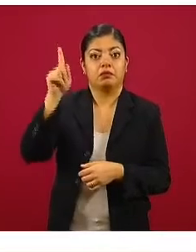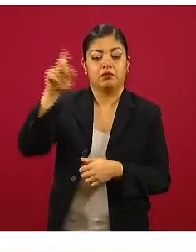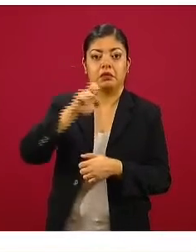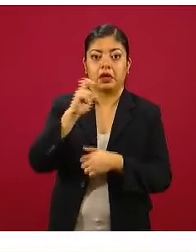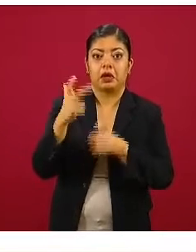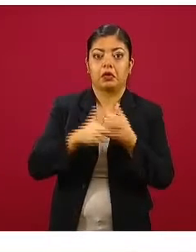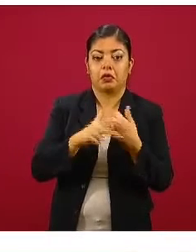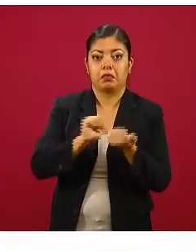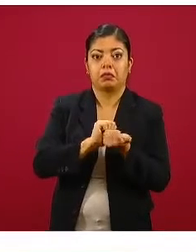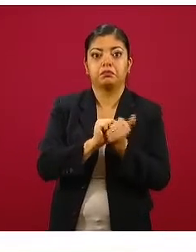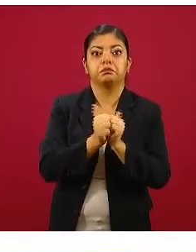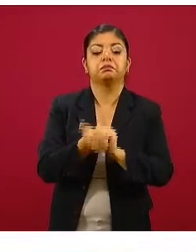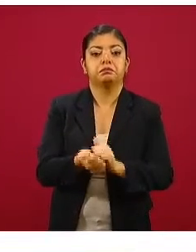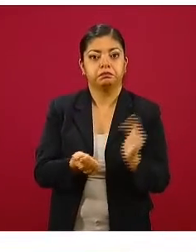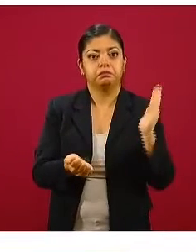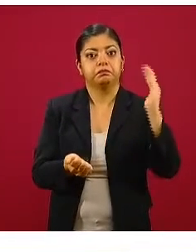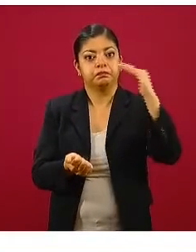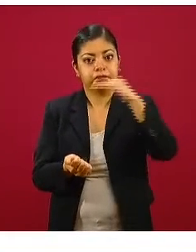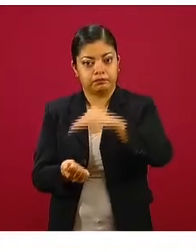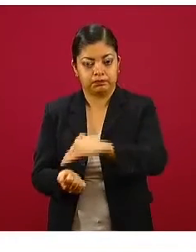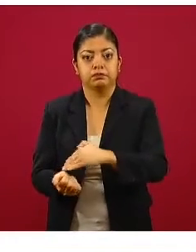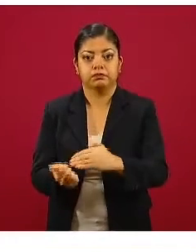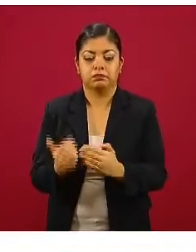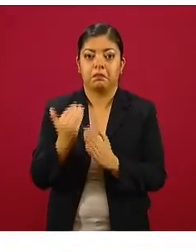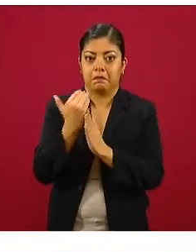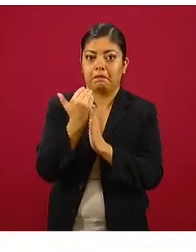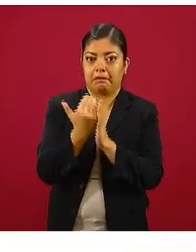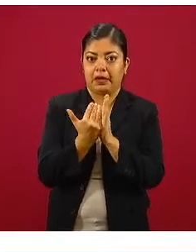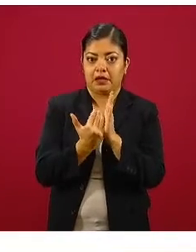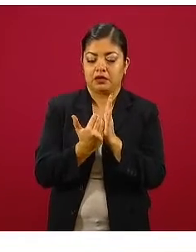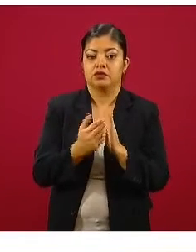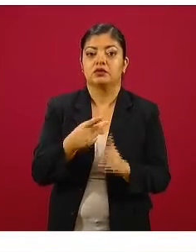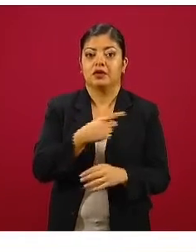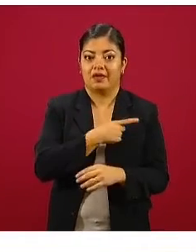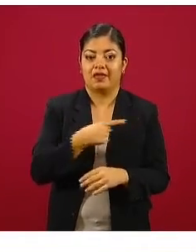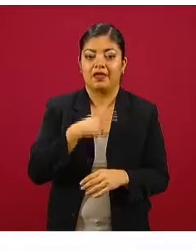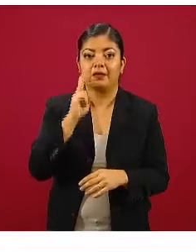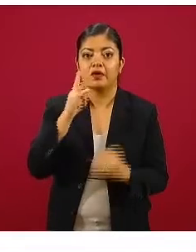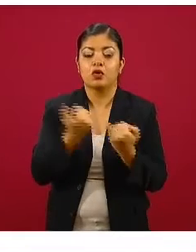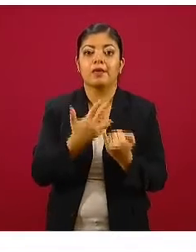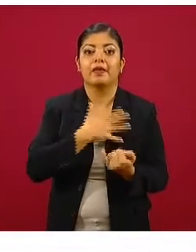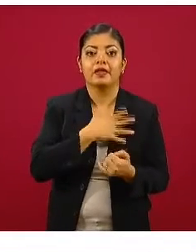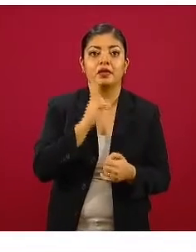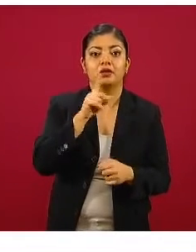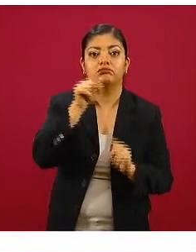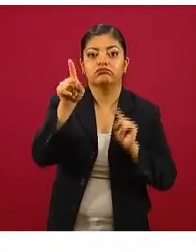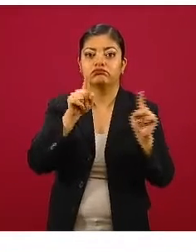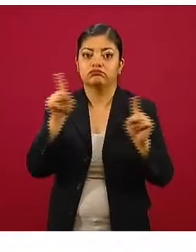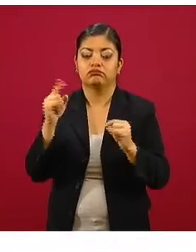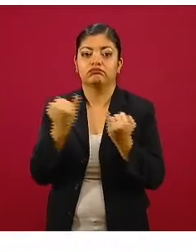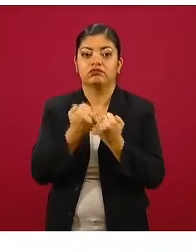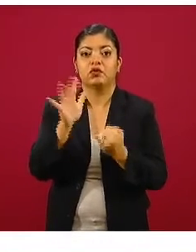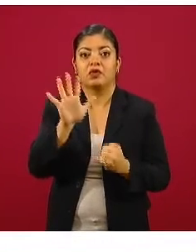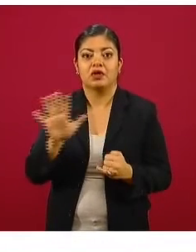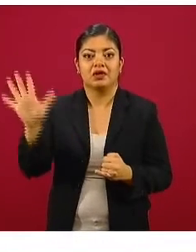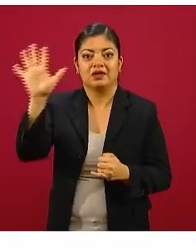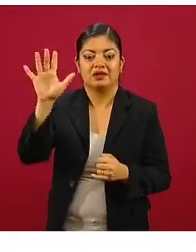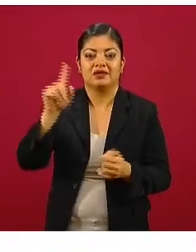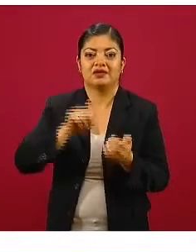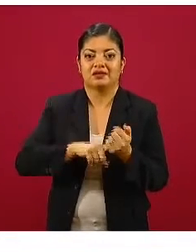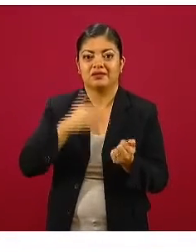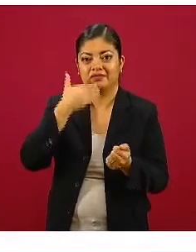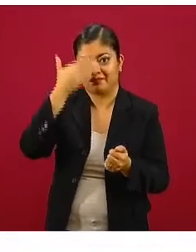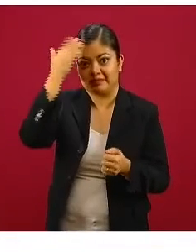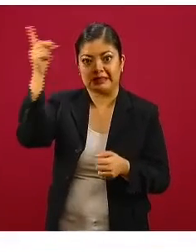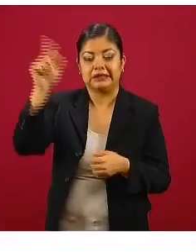una reducción sustancial de esta contribución y hay que estar pendientes de otras regiones, en particular el Mediterráneo Oriental, que está en